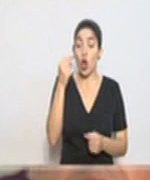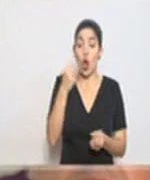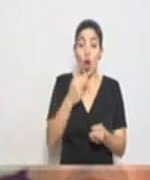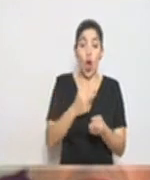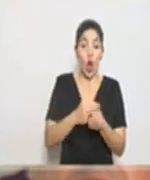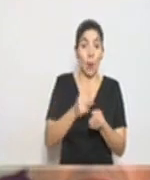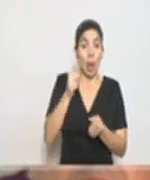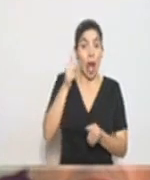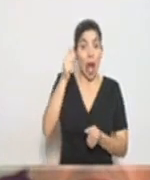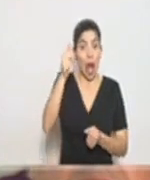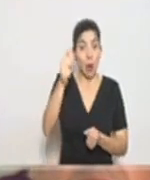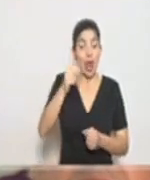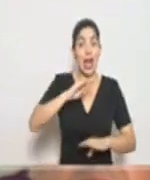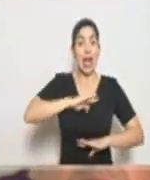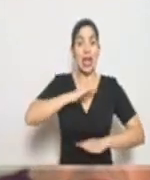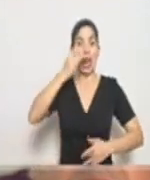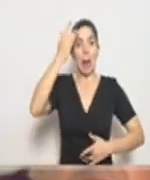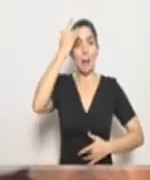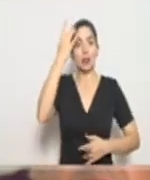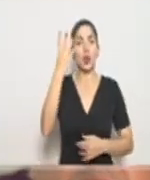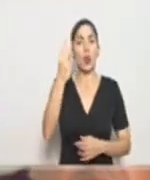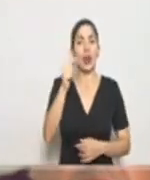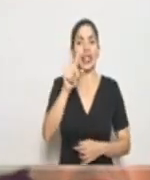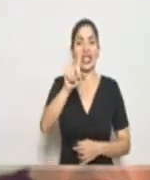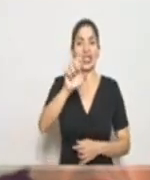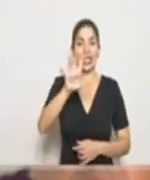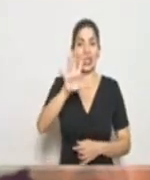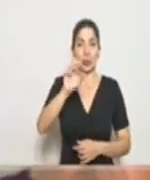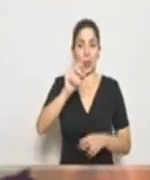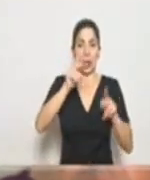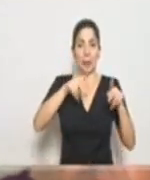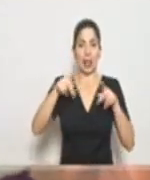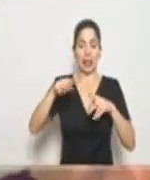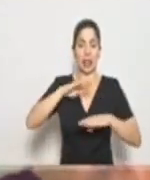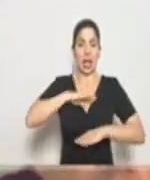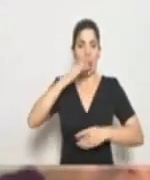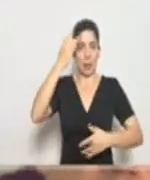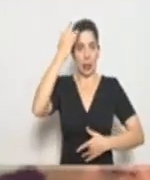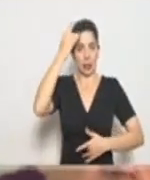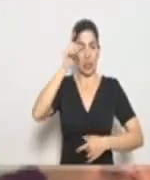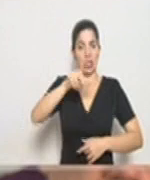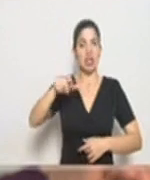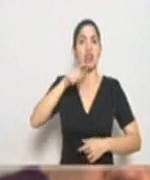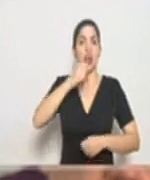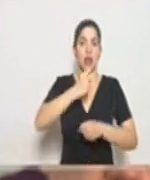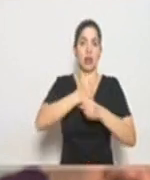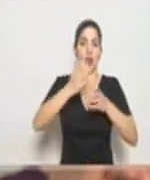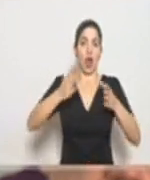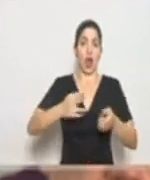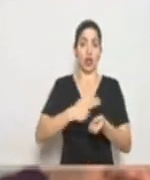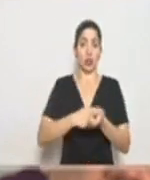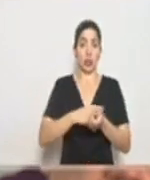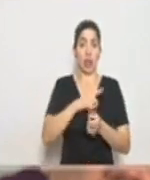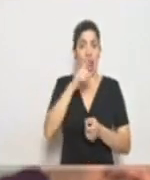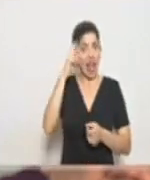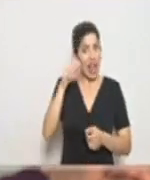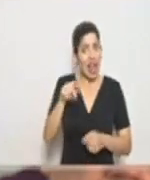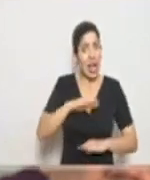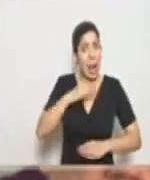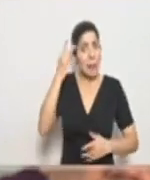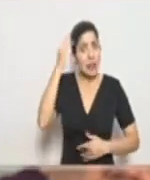se incapacitaron 150 personas, funcionarios del hospital, no porque estuvieran